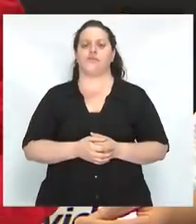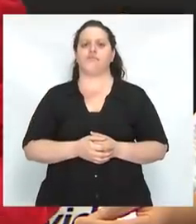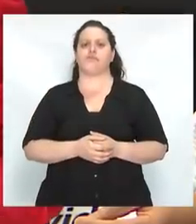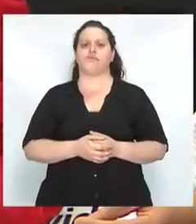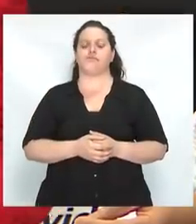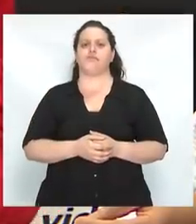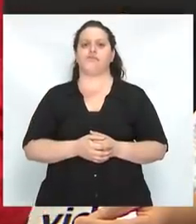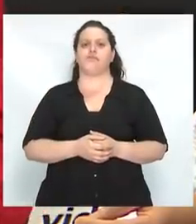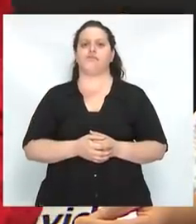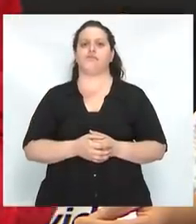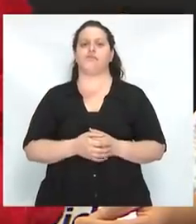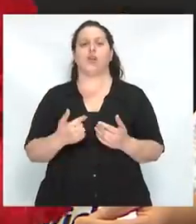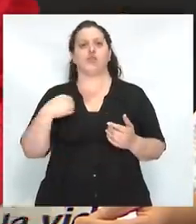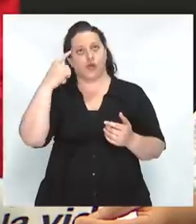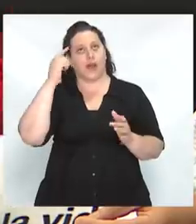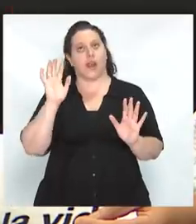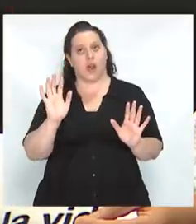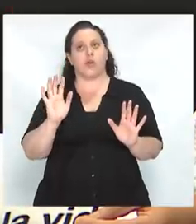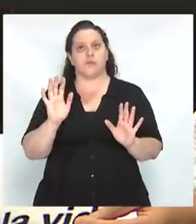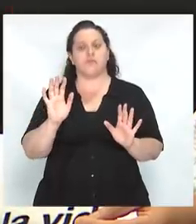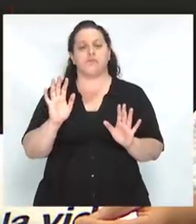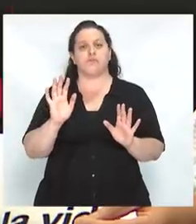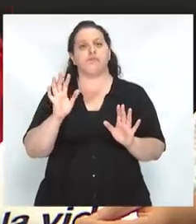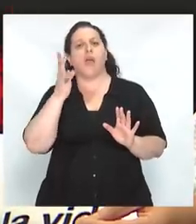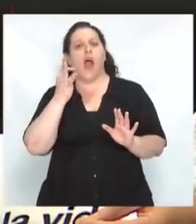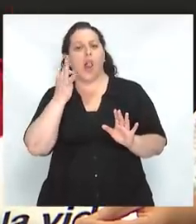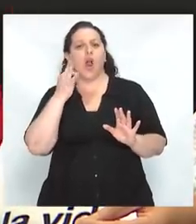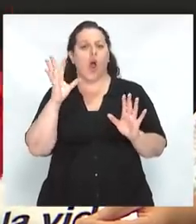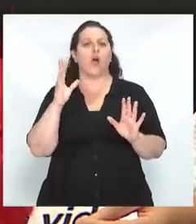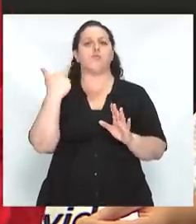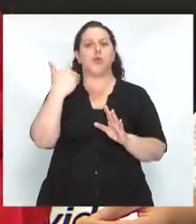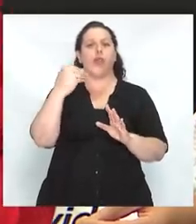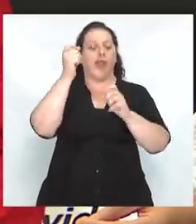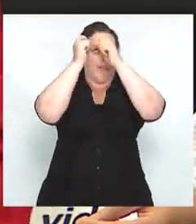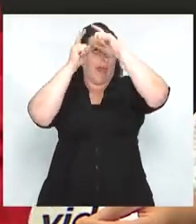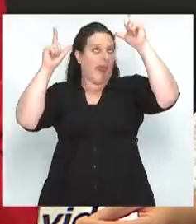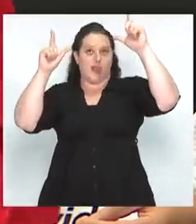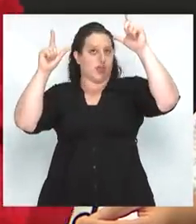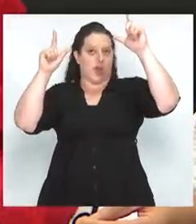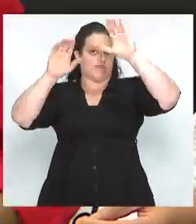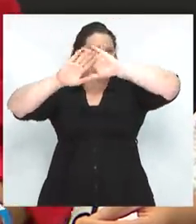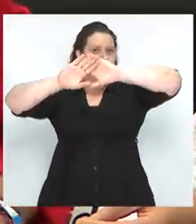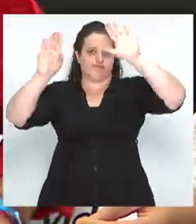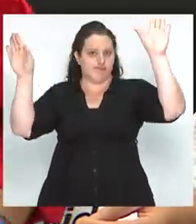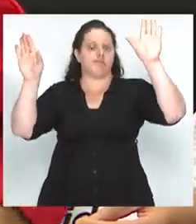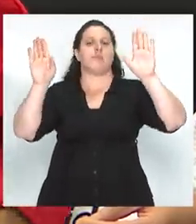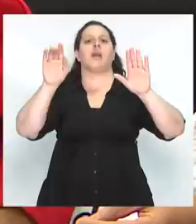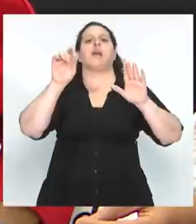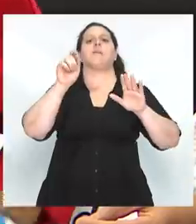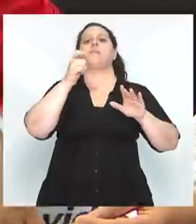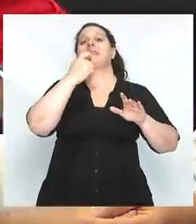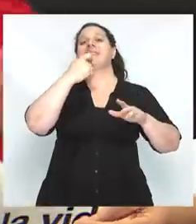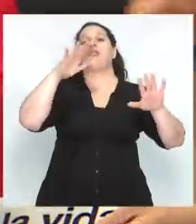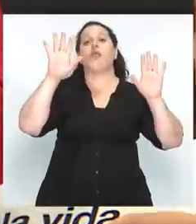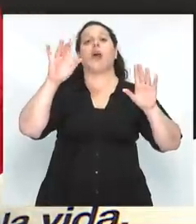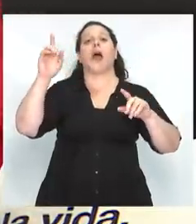Decía, y creo que es algo que puede quebrar ese imaginario, decía Elie Wiesel, un superviviente de